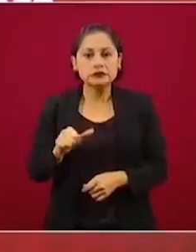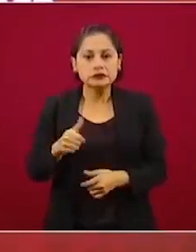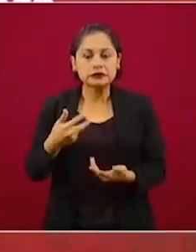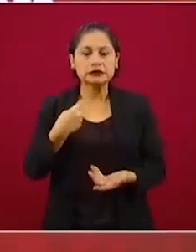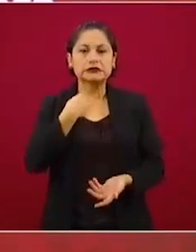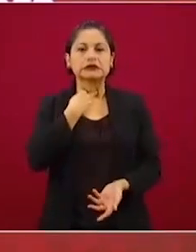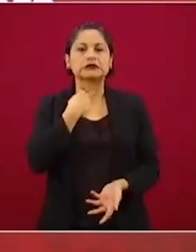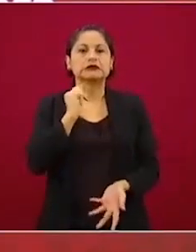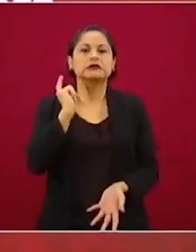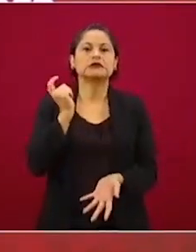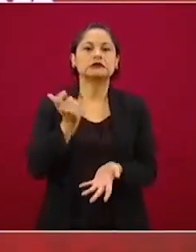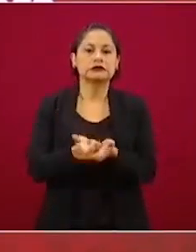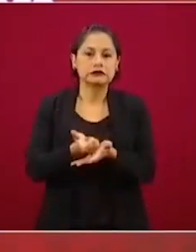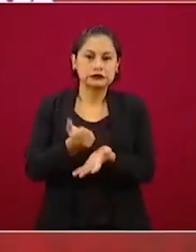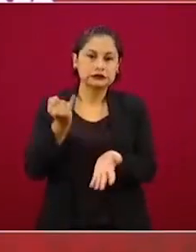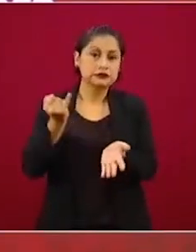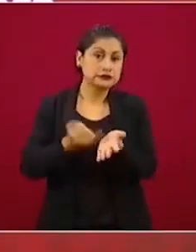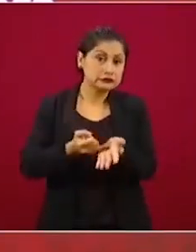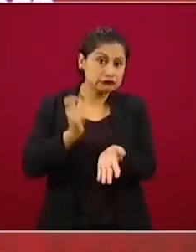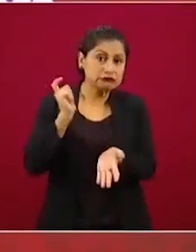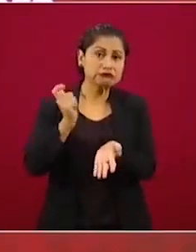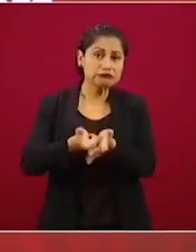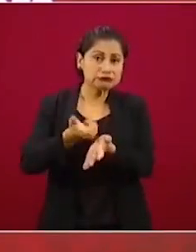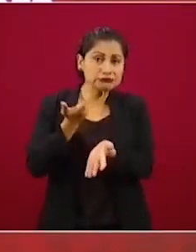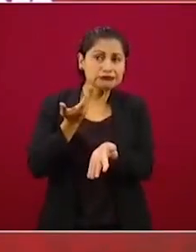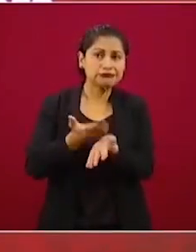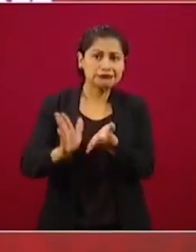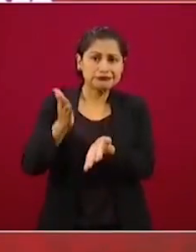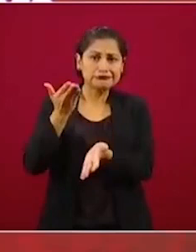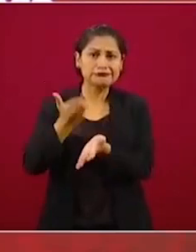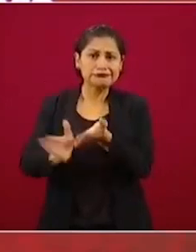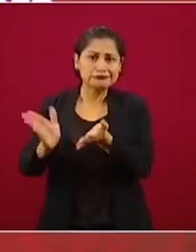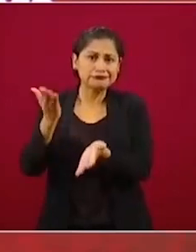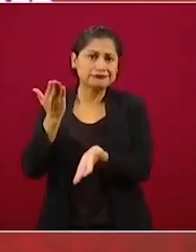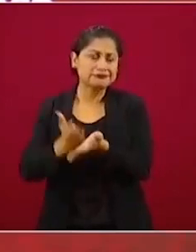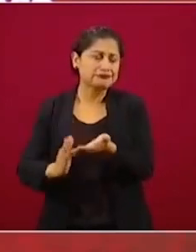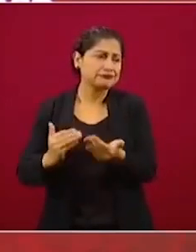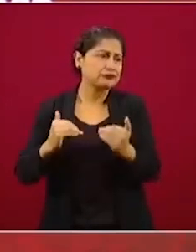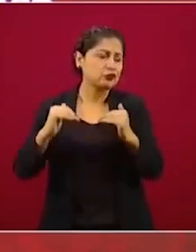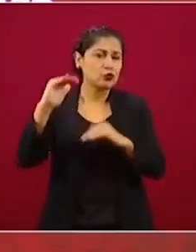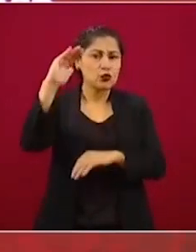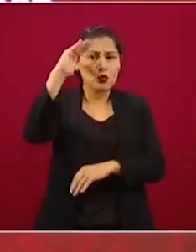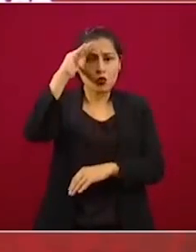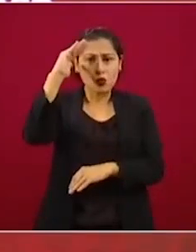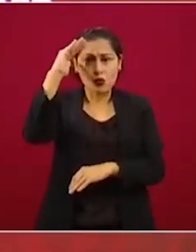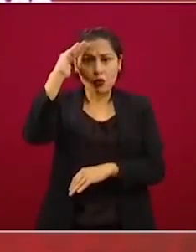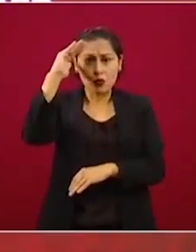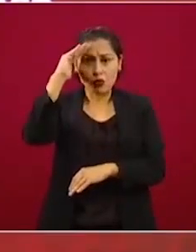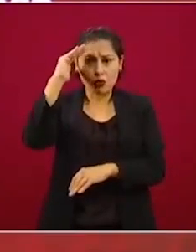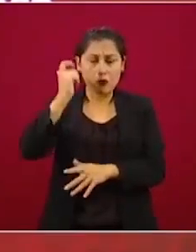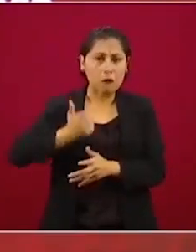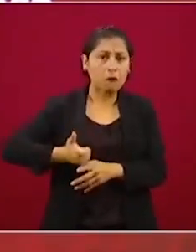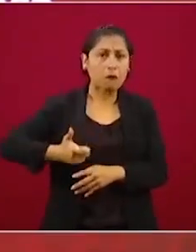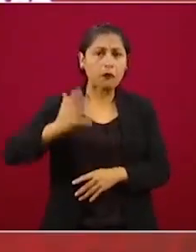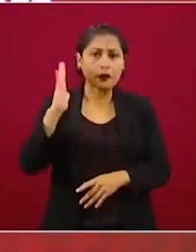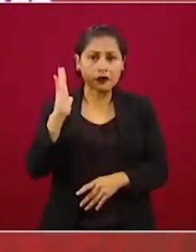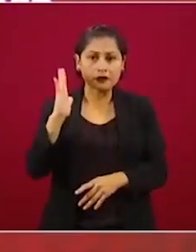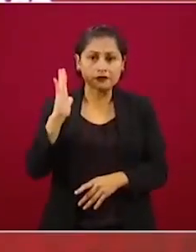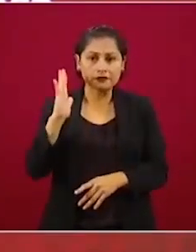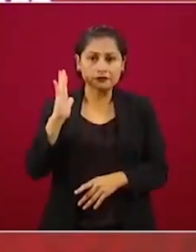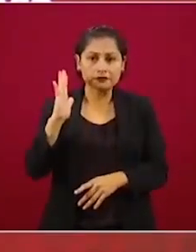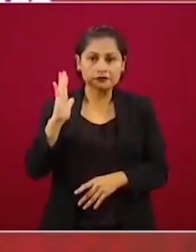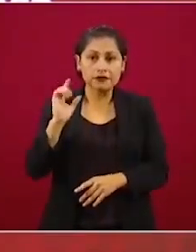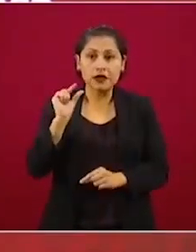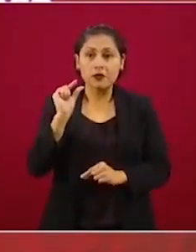intereses onerosos, elevadísimos y reducir al paso del